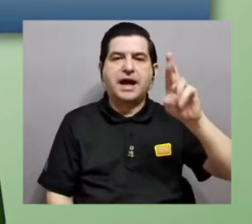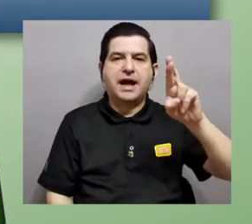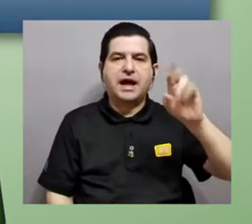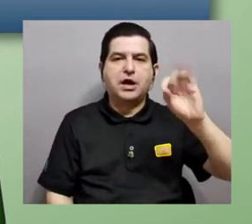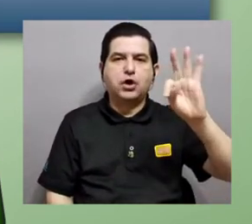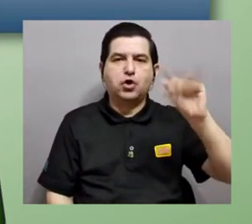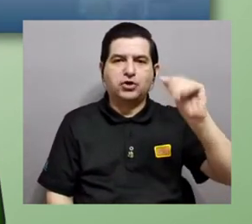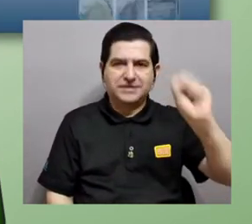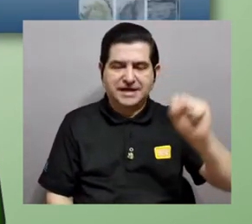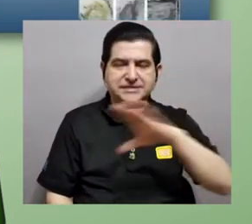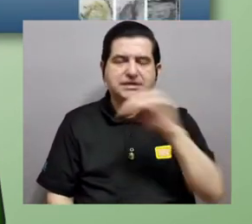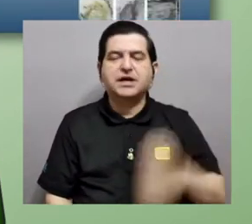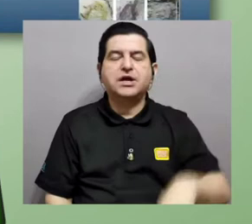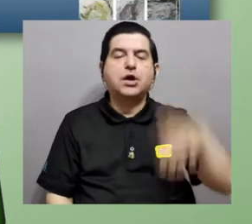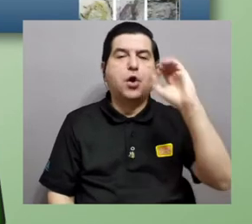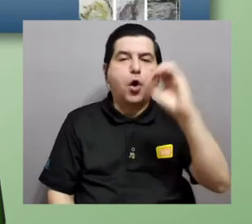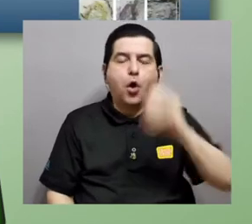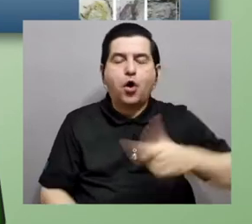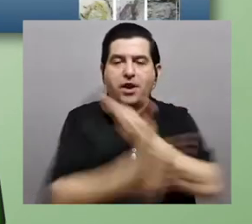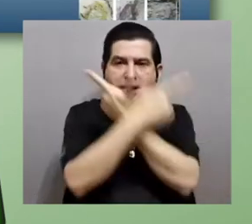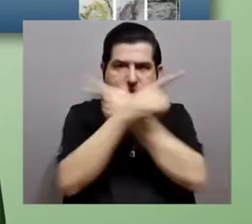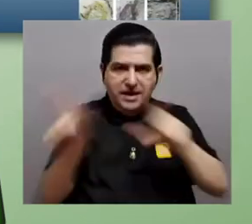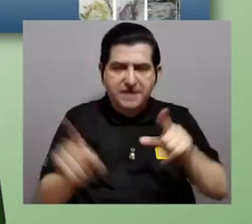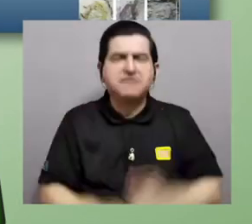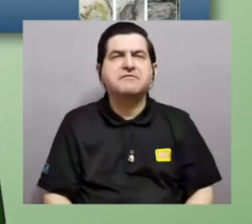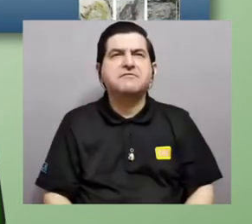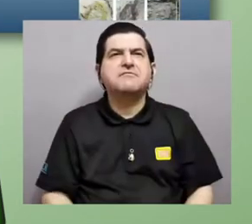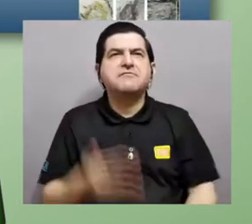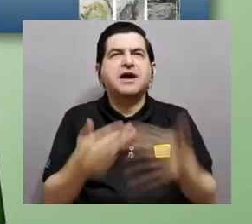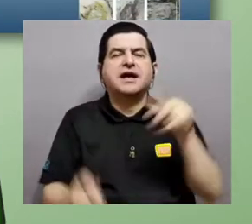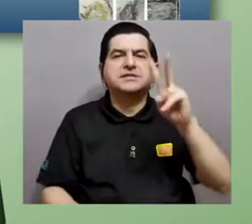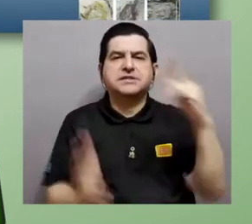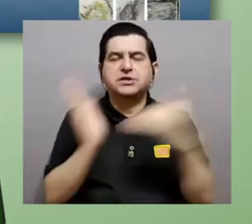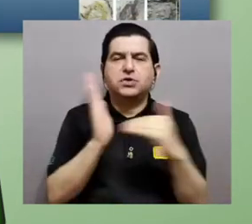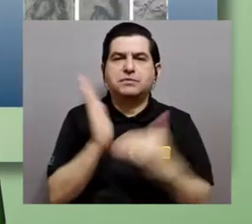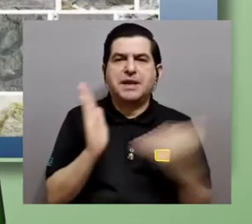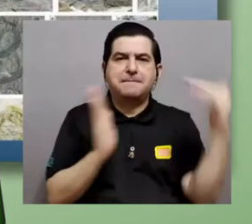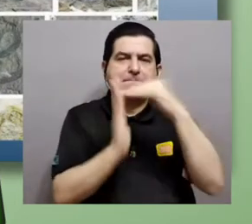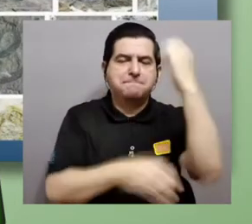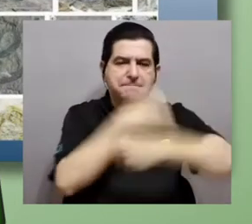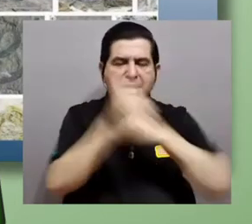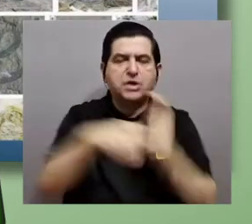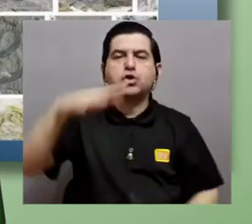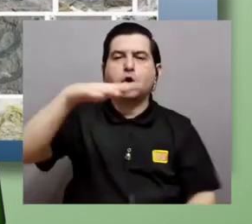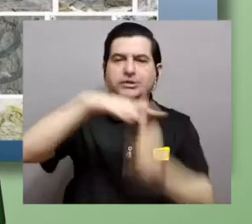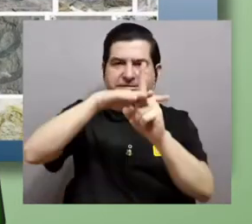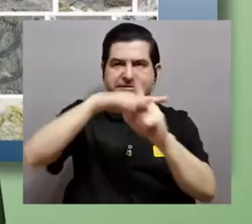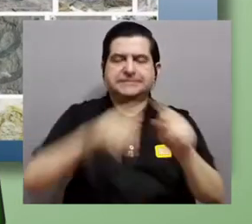oxígeno libre aparecen hace cerca de 2 mil millones de años.